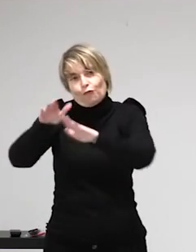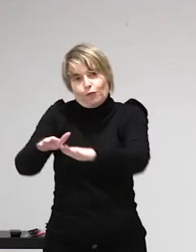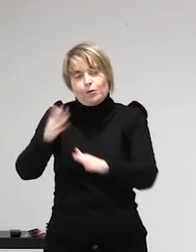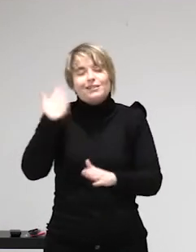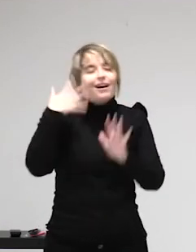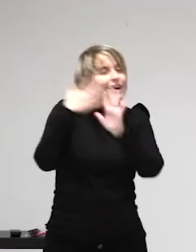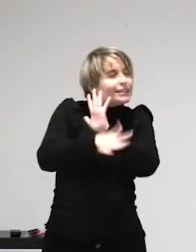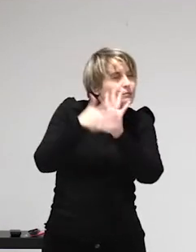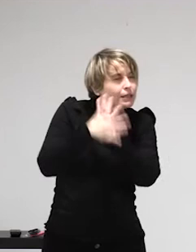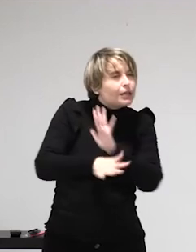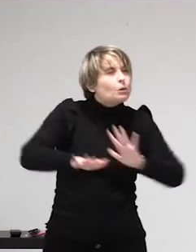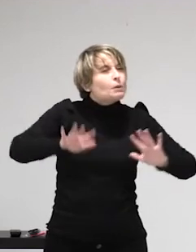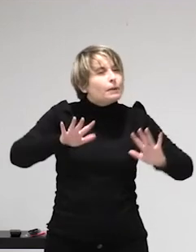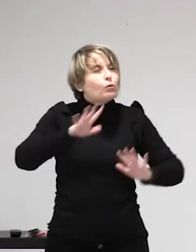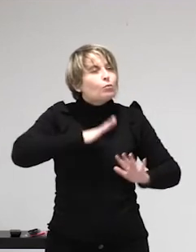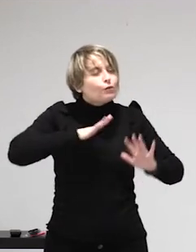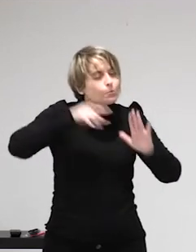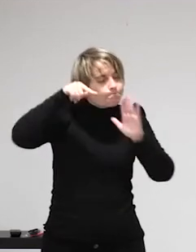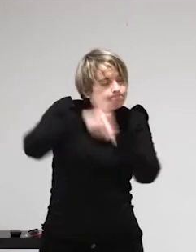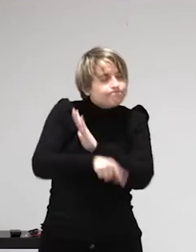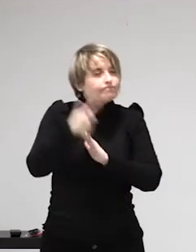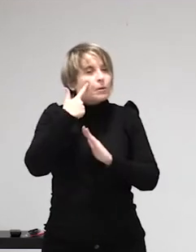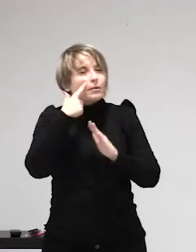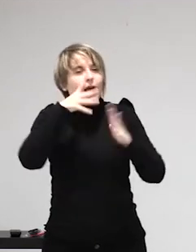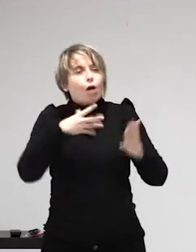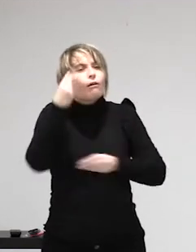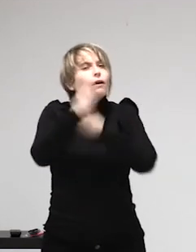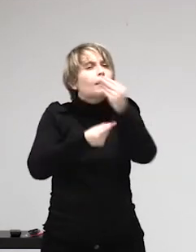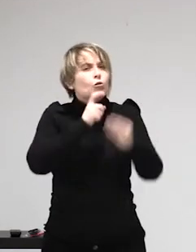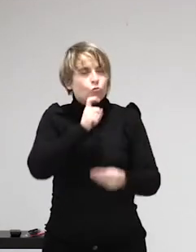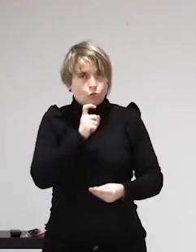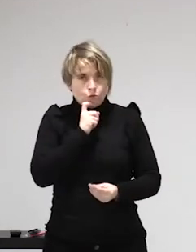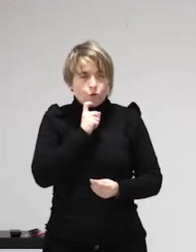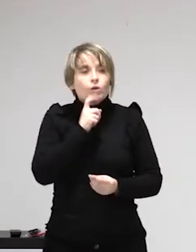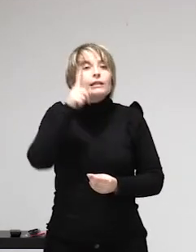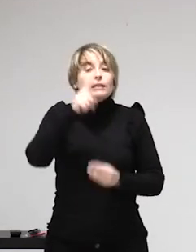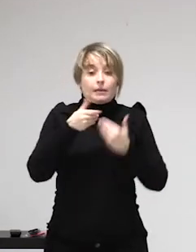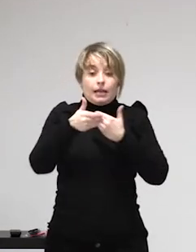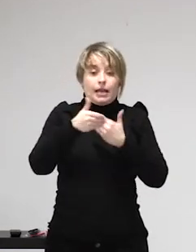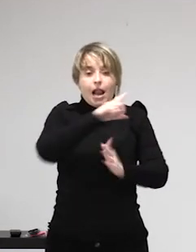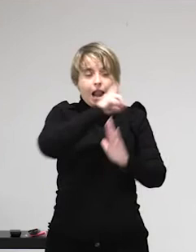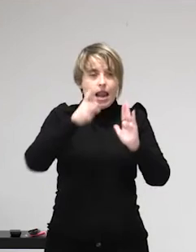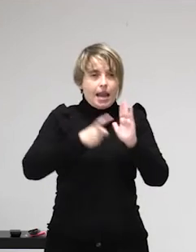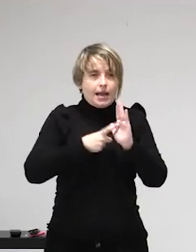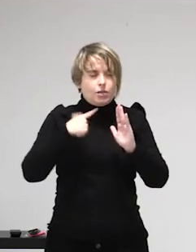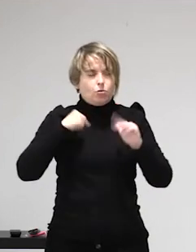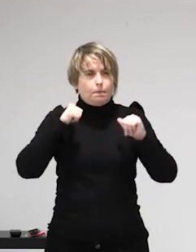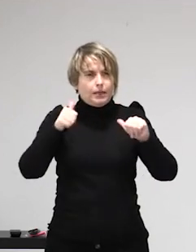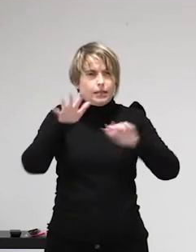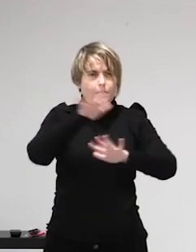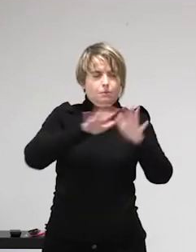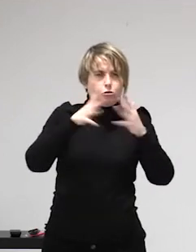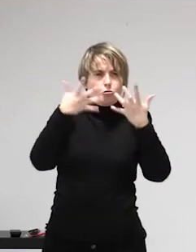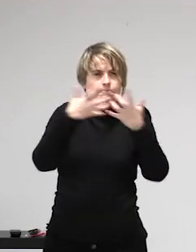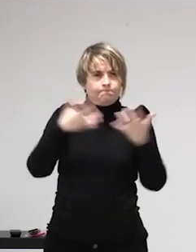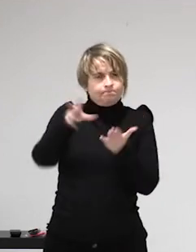pregunto ¿por qué con el trabajo sexual no sucede lo mismo? Bueno, pues para mí es por ese control social al que se somete